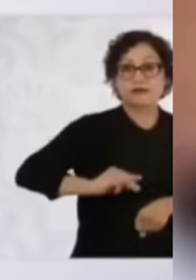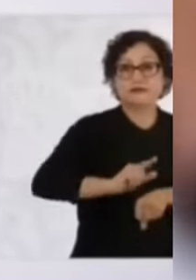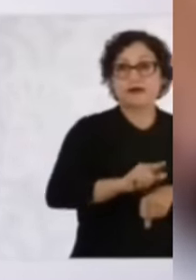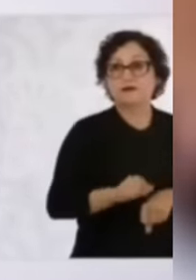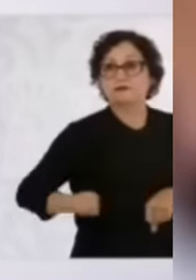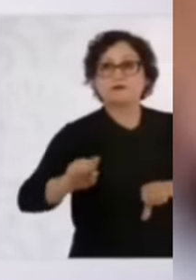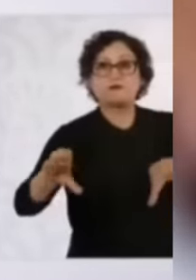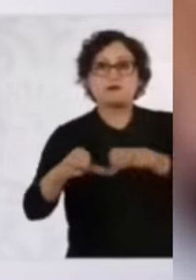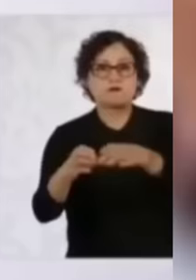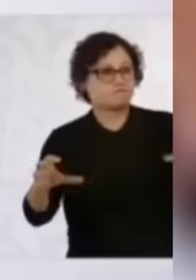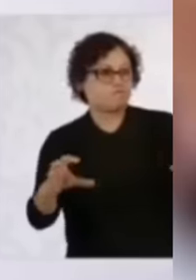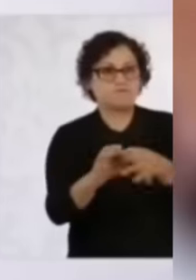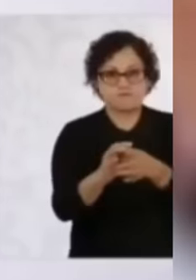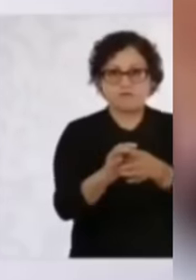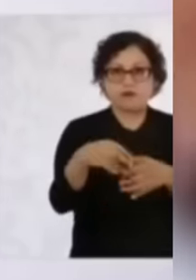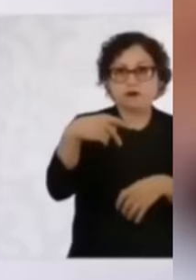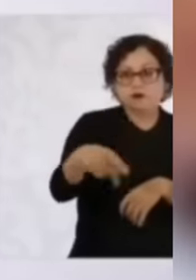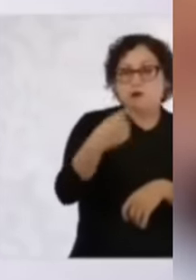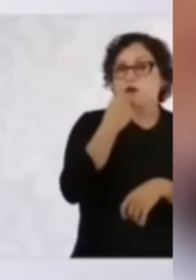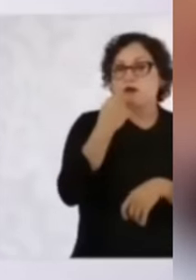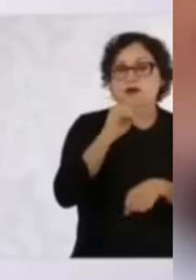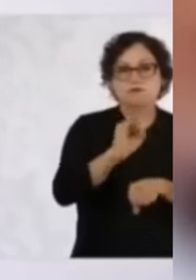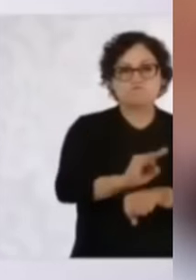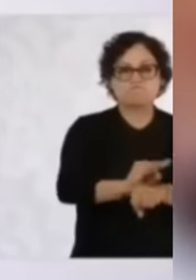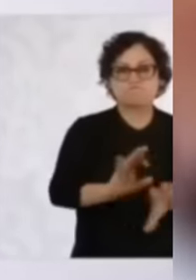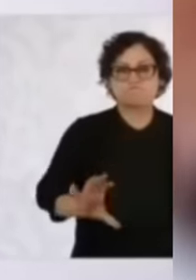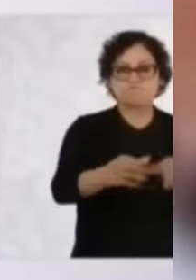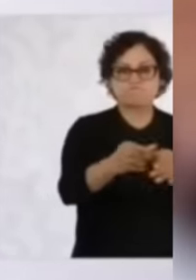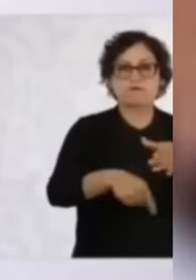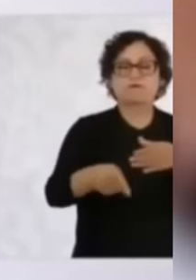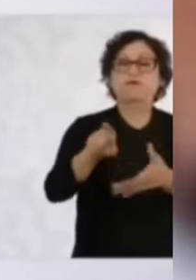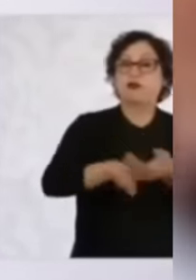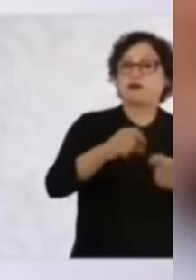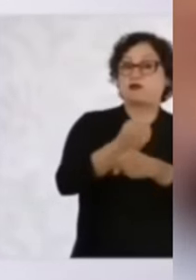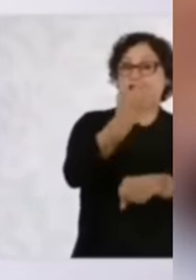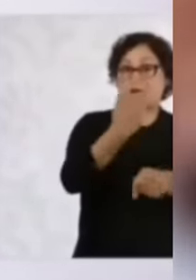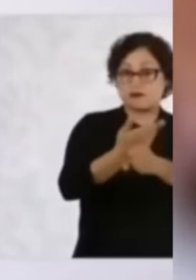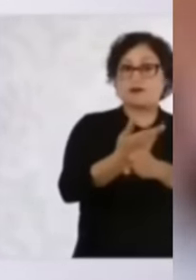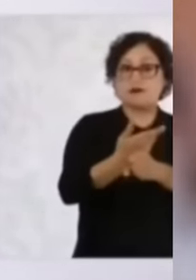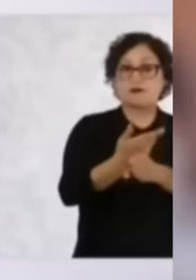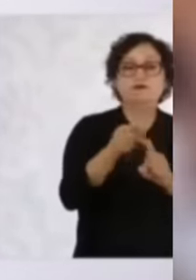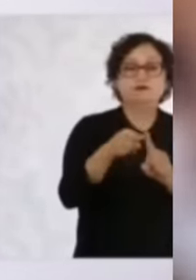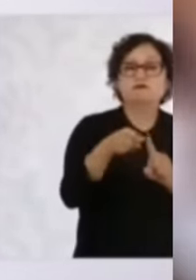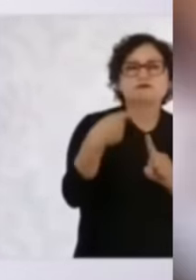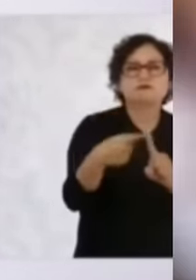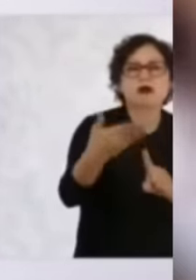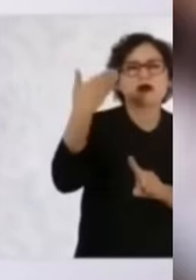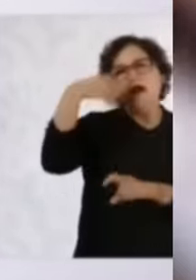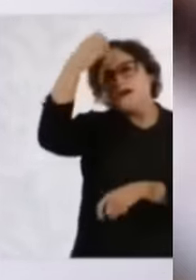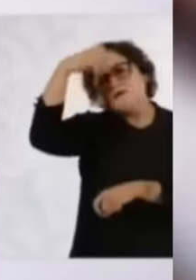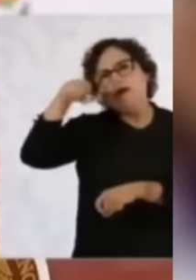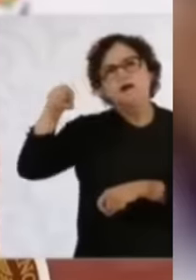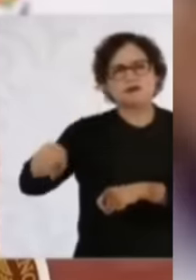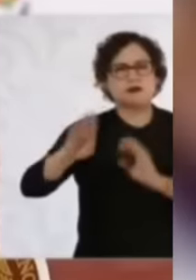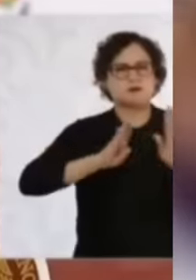el fortalecimiento de su policía de manera muy importante. Tienen un secretario de seguridad, que es un general retirado, que ha hecho un gran